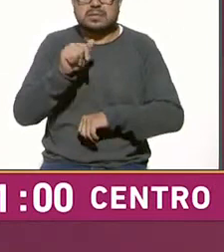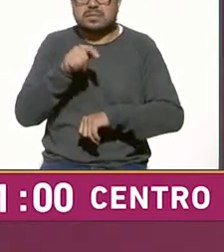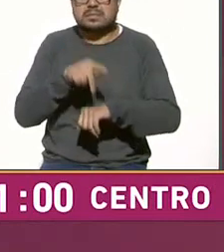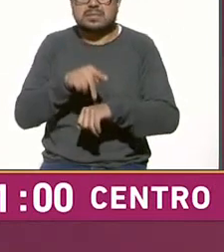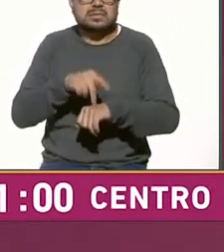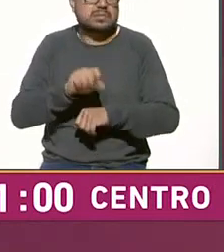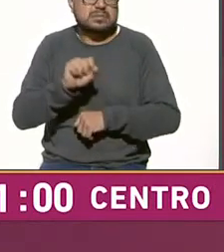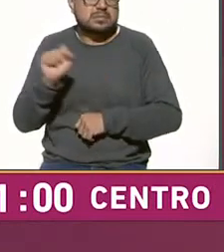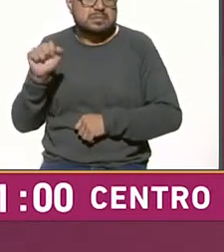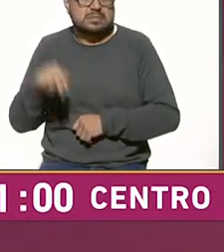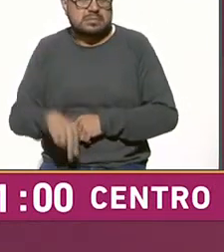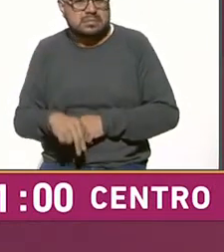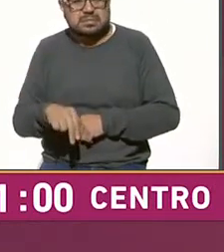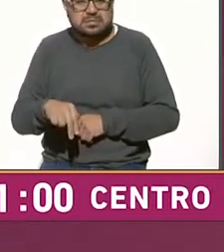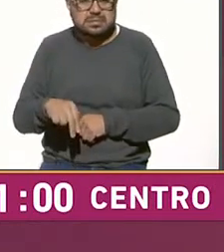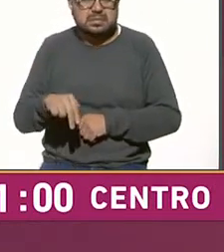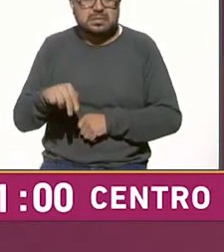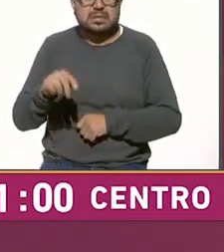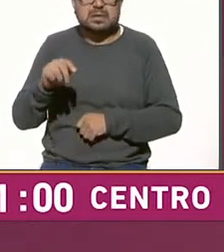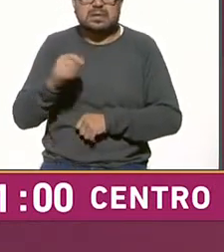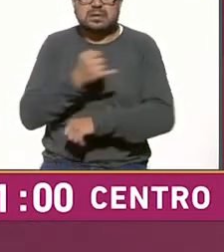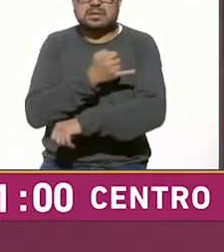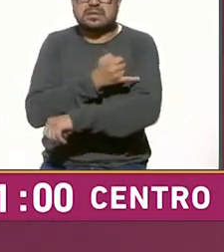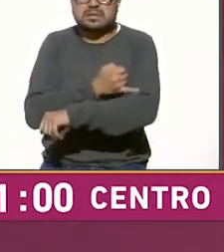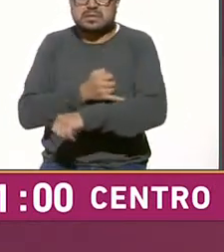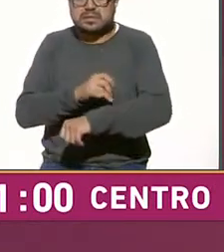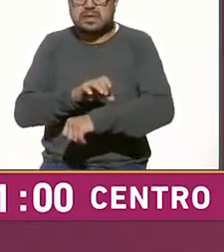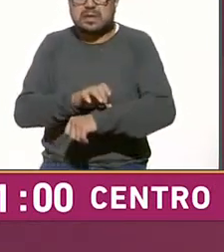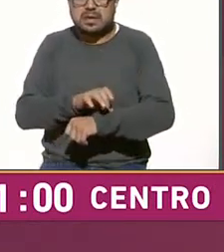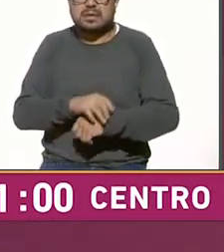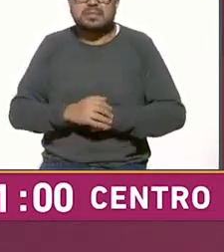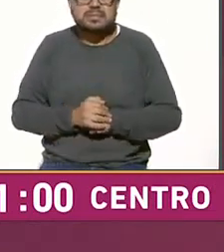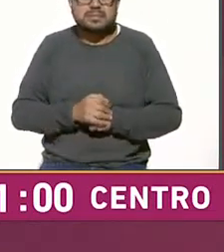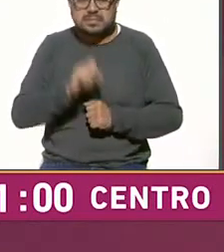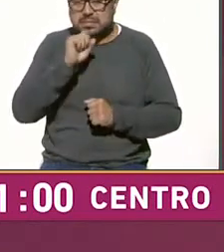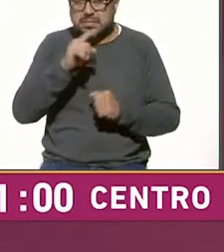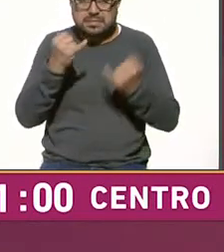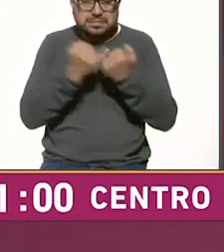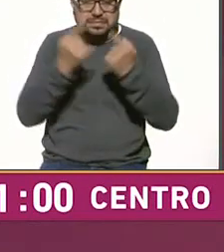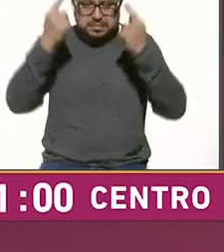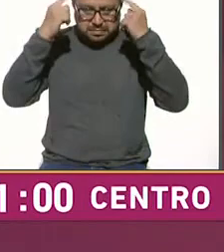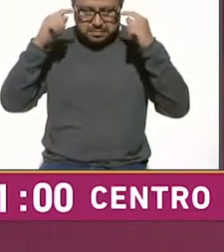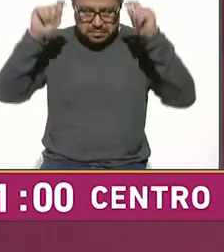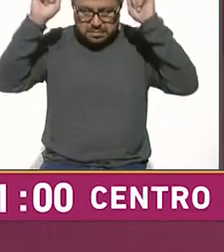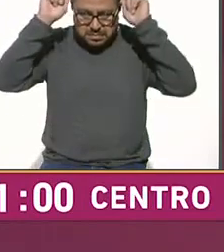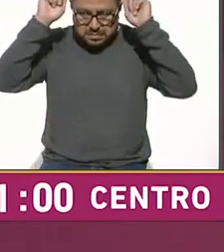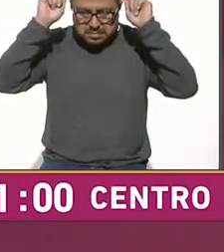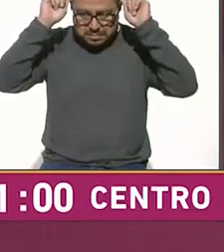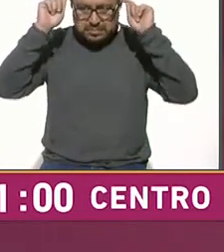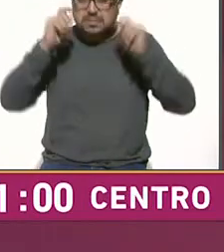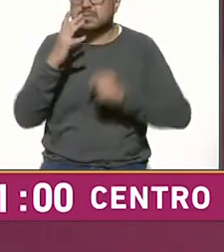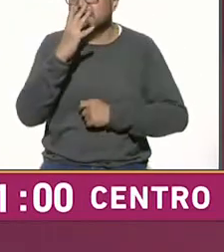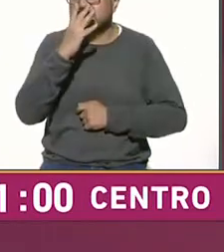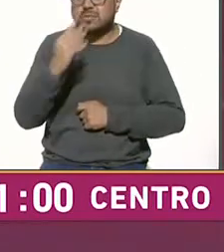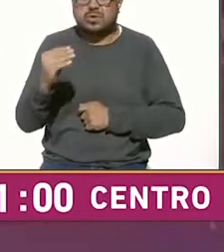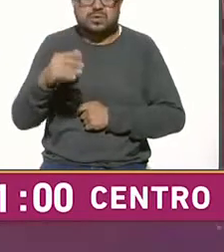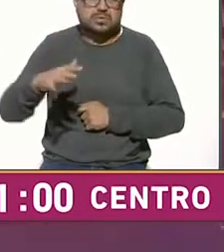número colonia granjas méxico en istacalco y censis marina en calzada de la virgen cuapa coyacán